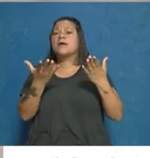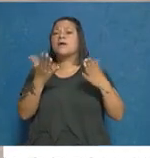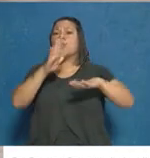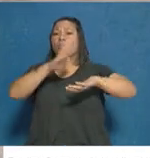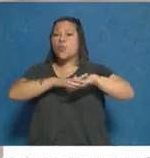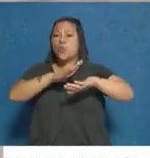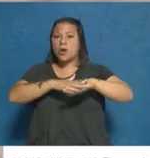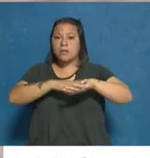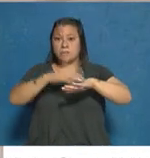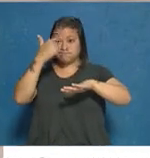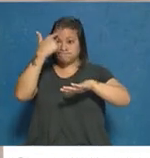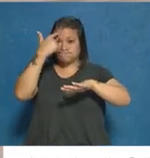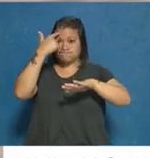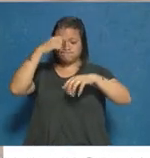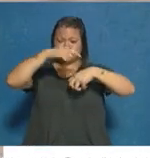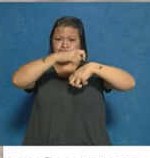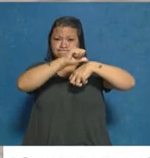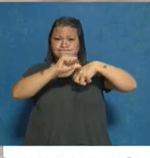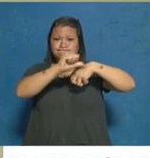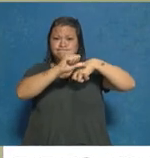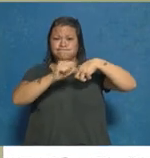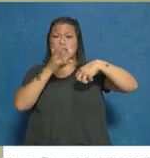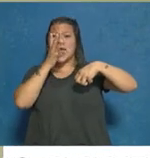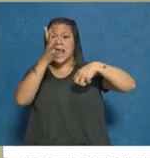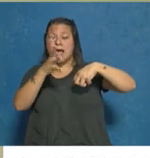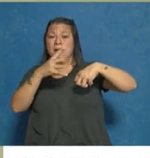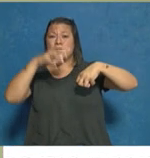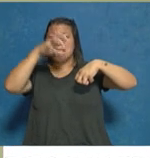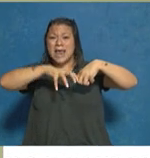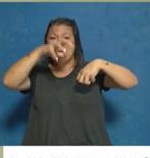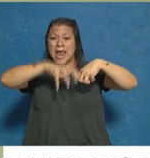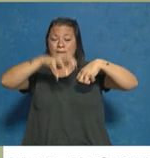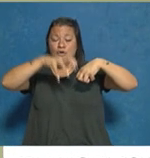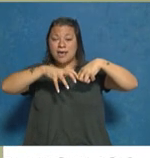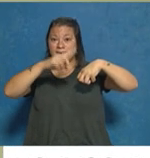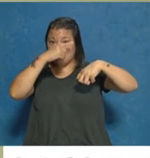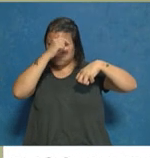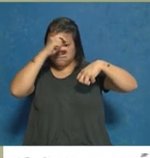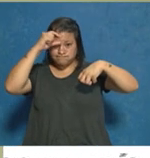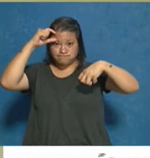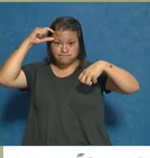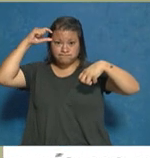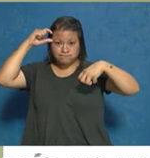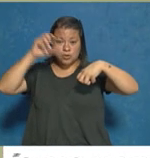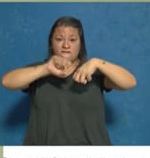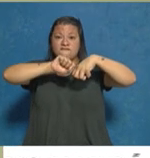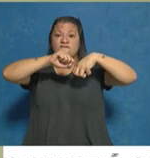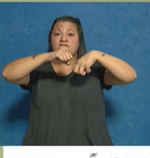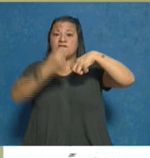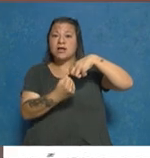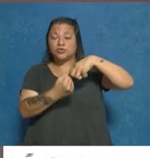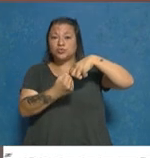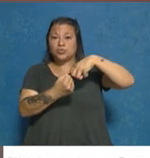traumatismo de cráneo grave con hemorragia subdural en región frontal bilateral con fractura de base de cráneo.